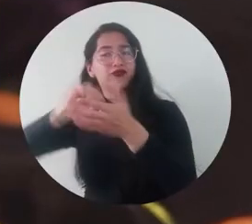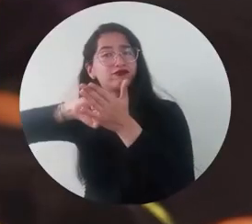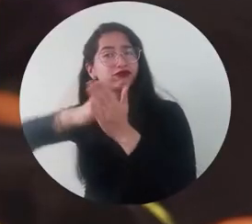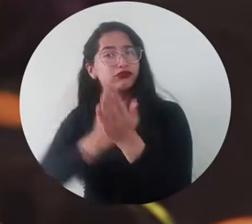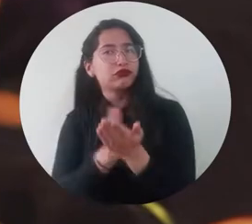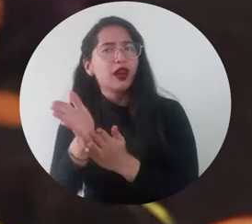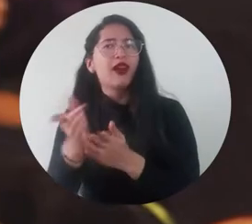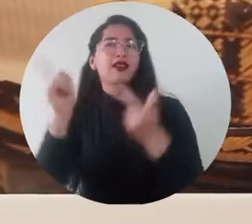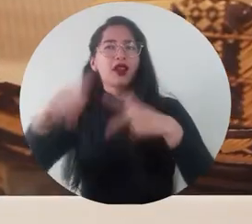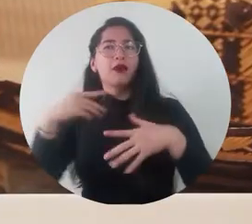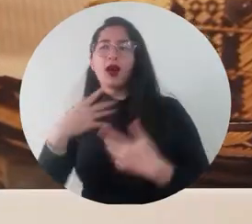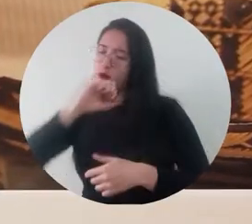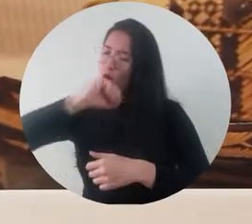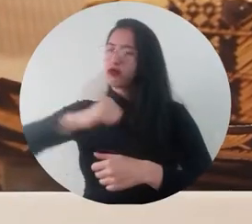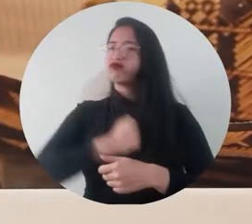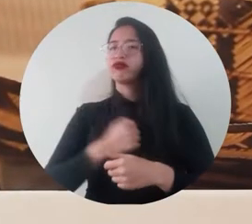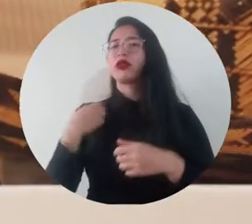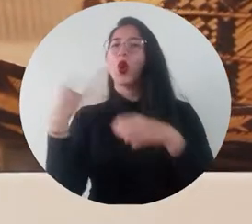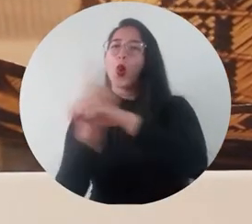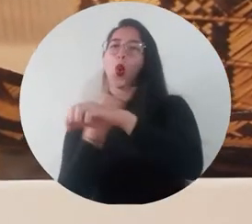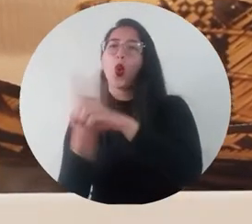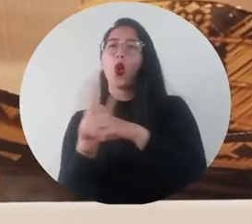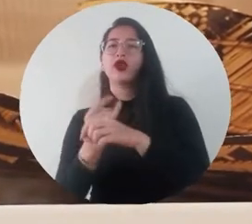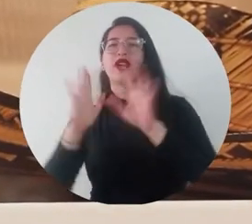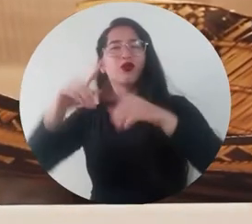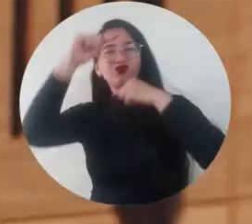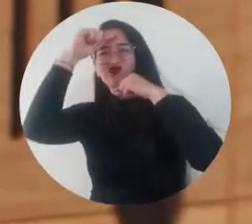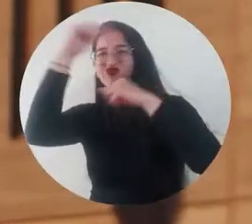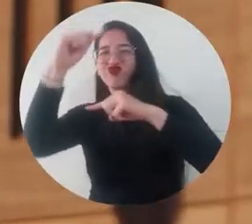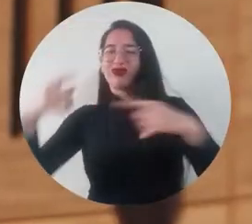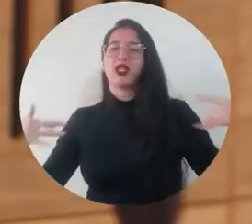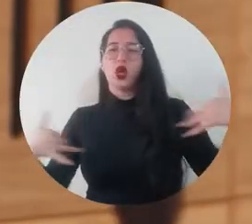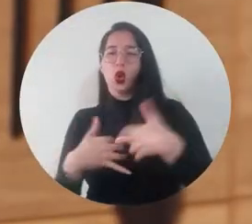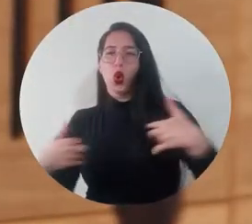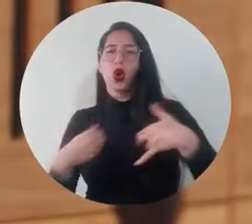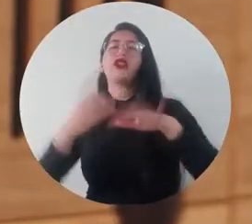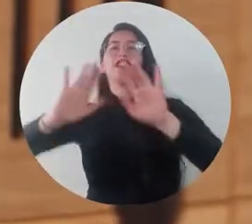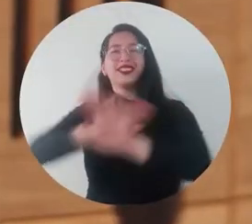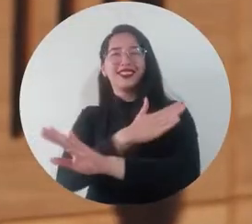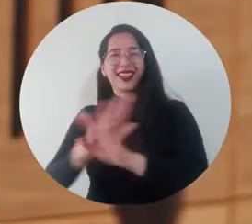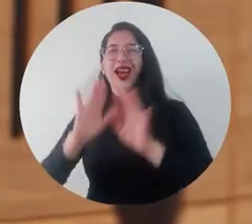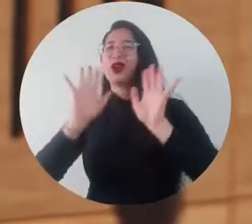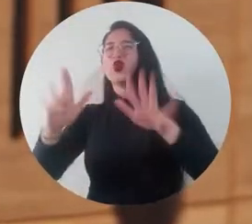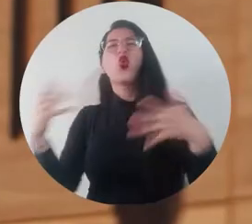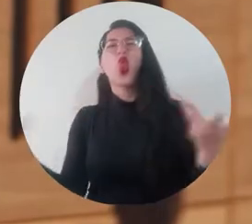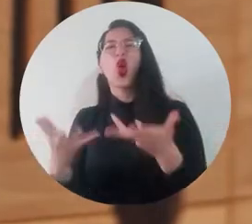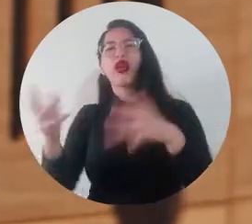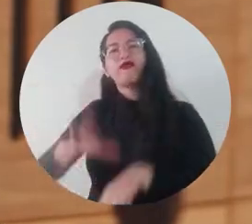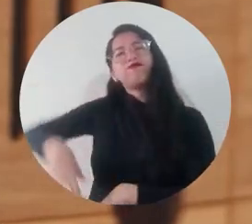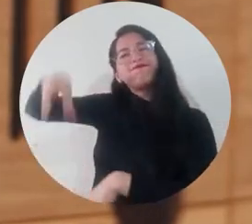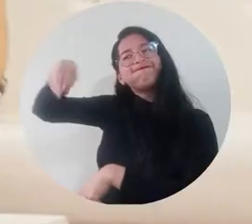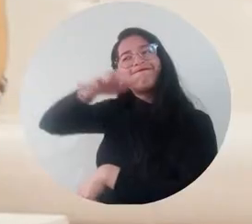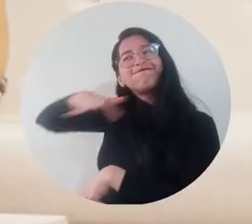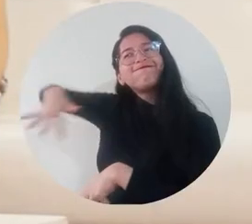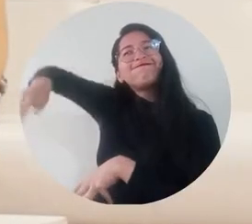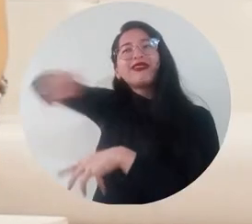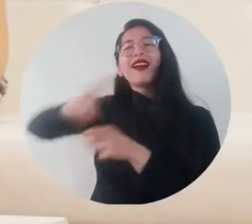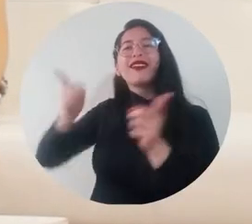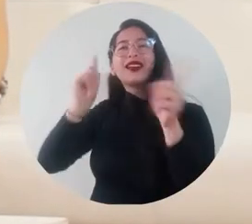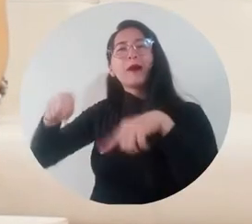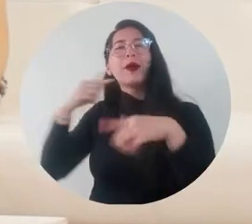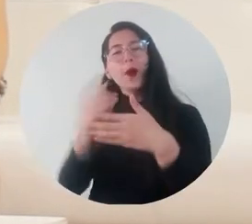que el Plan Especial de Salvaguardia permite hacer visible la función social propia de la música vallenata tradicional en la región del Magdalena Grande